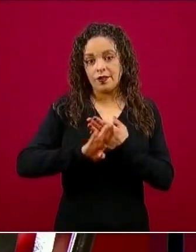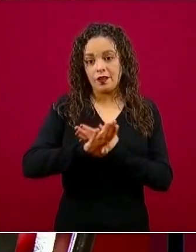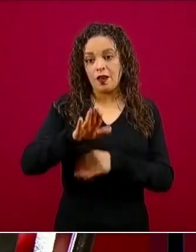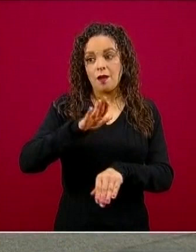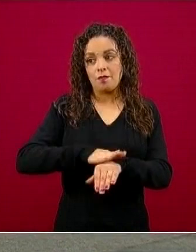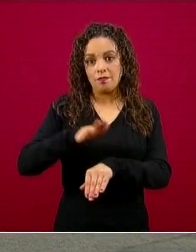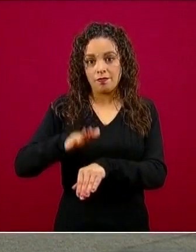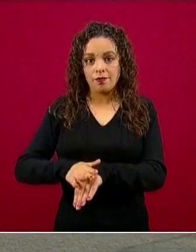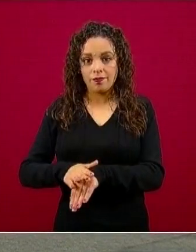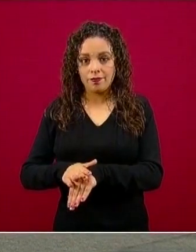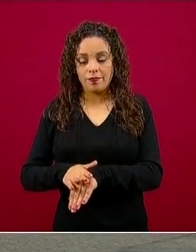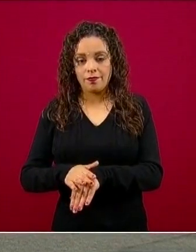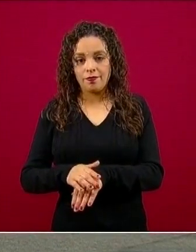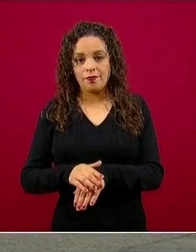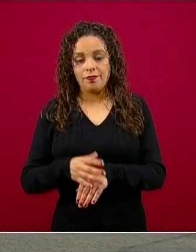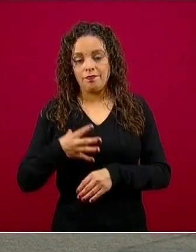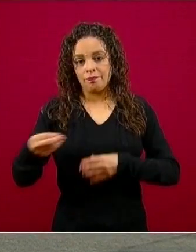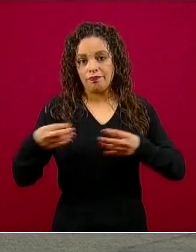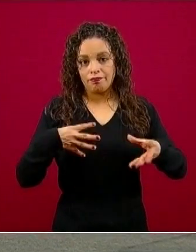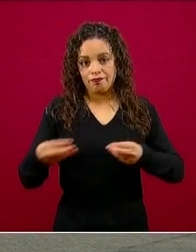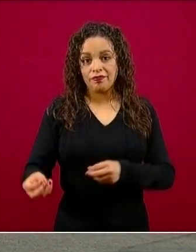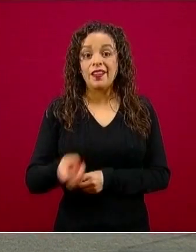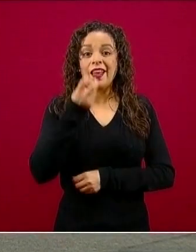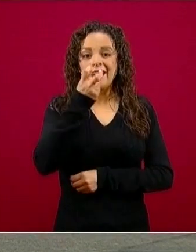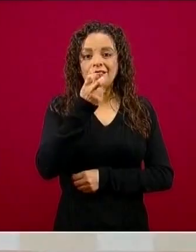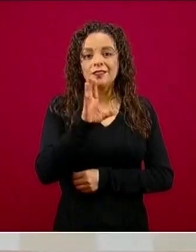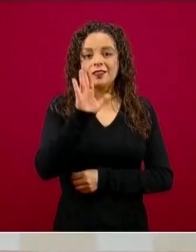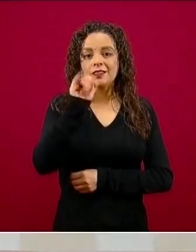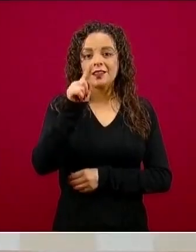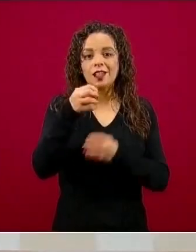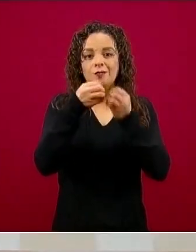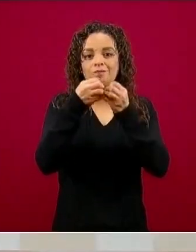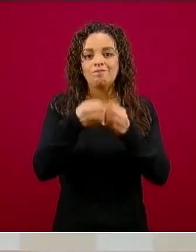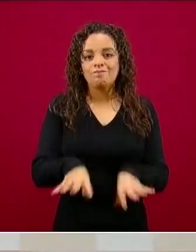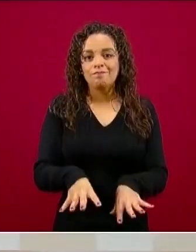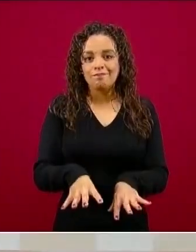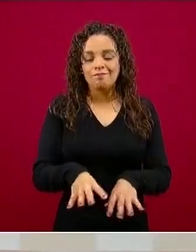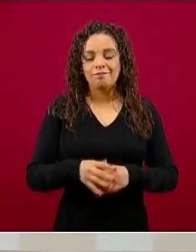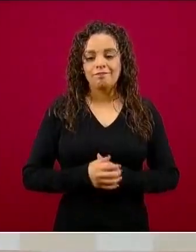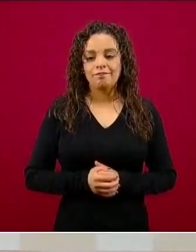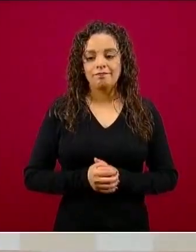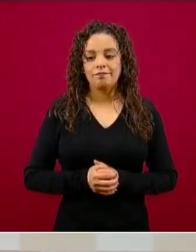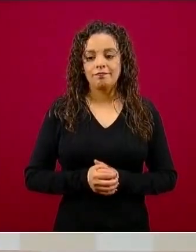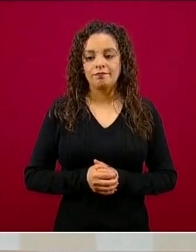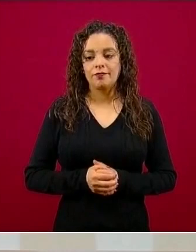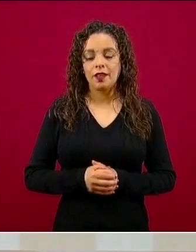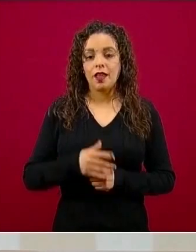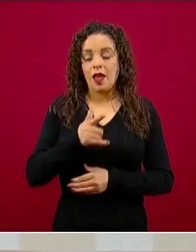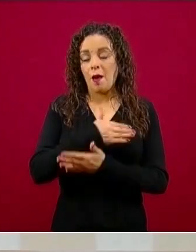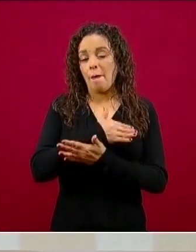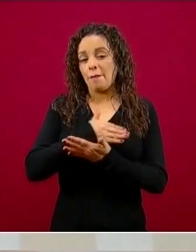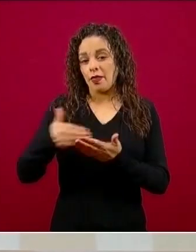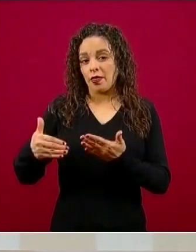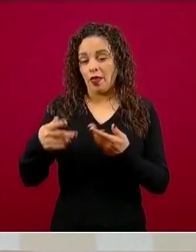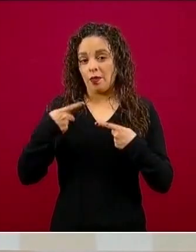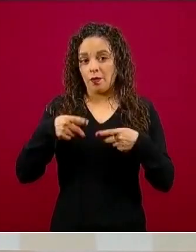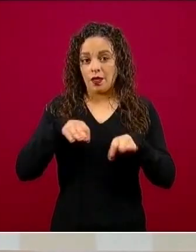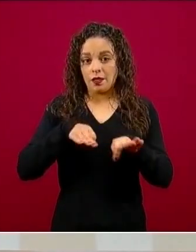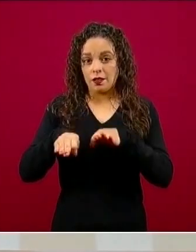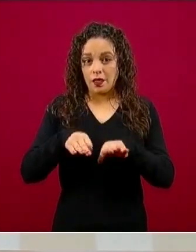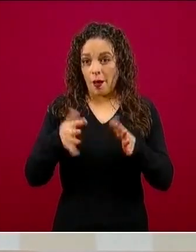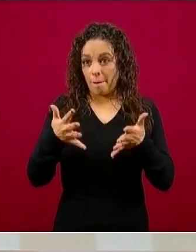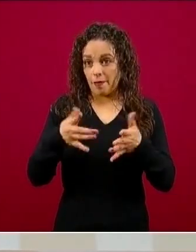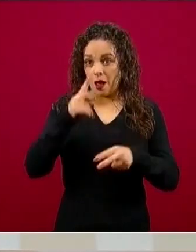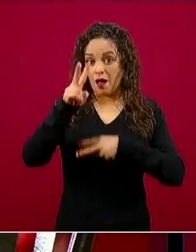de personal que entra de relevo. Por esta razón, expuso que mediante videoconferencia dialogó con los representantes de los